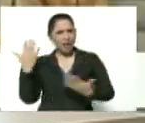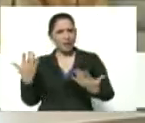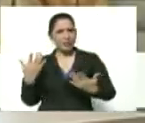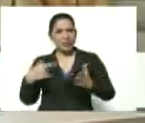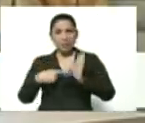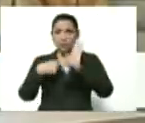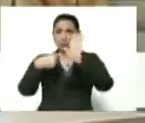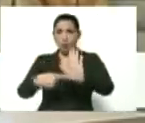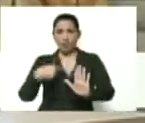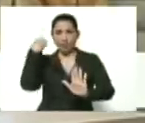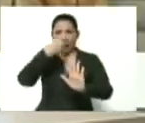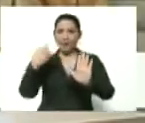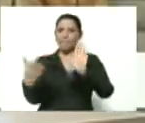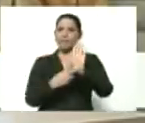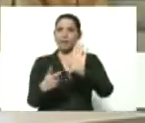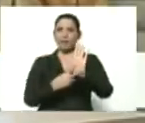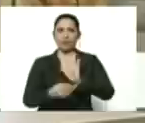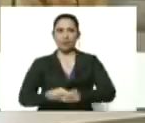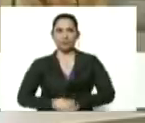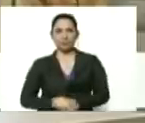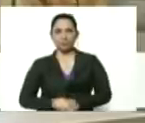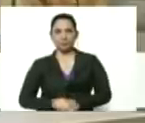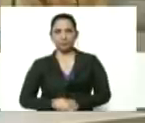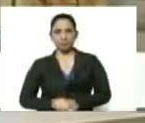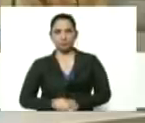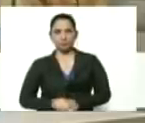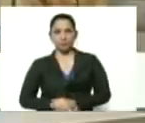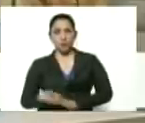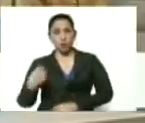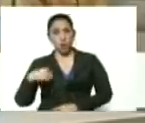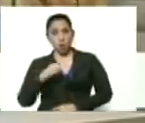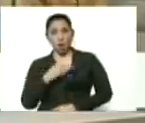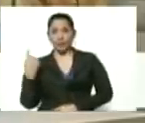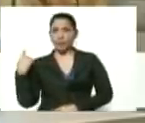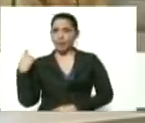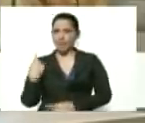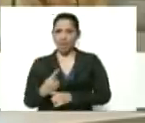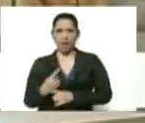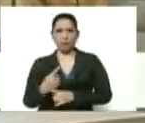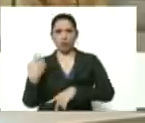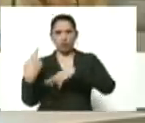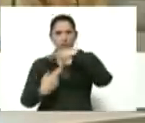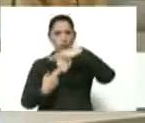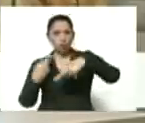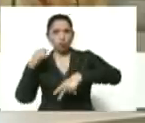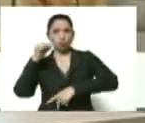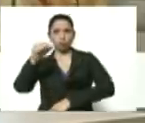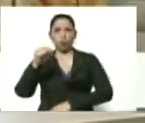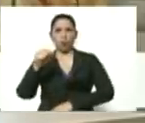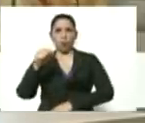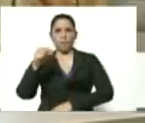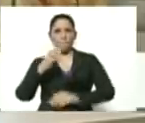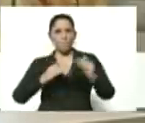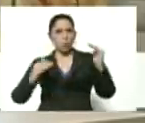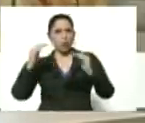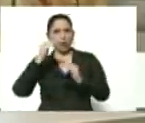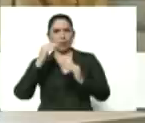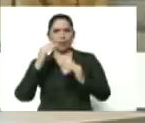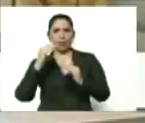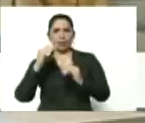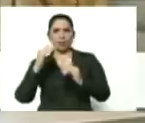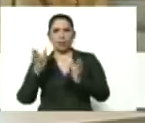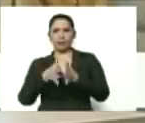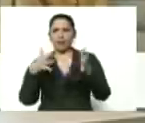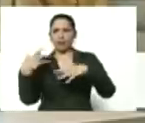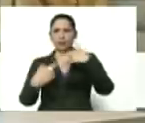muestra la cara verdadera y nosotros tenemos que ir a esa revolución que es una revolución moral una gran